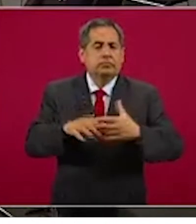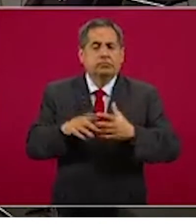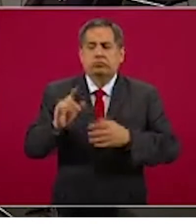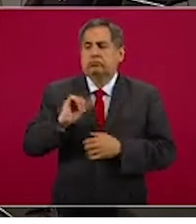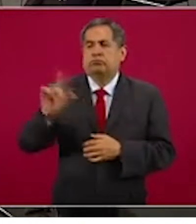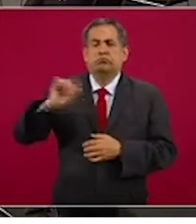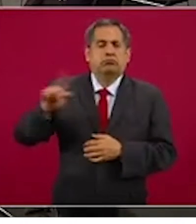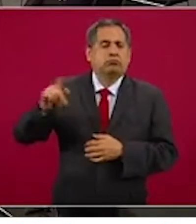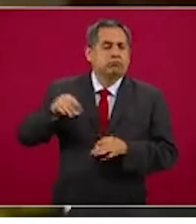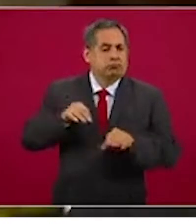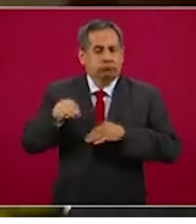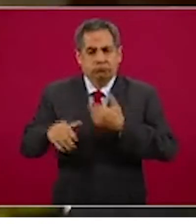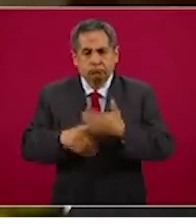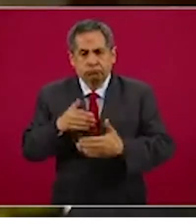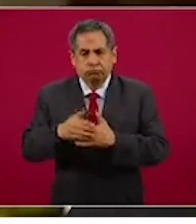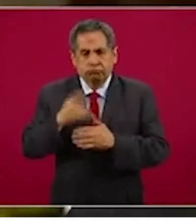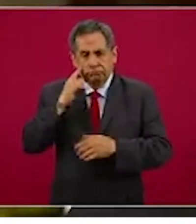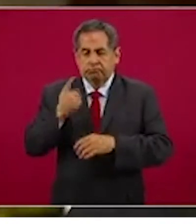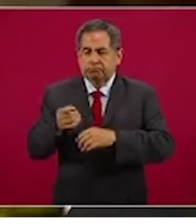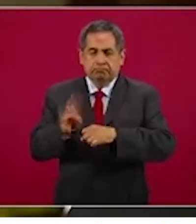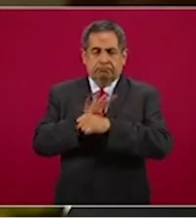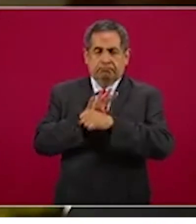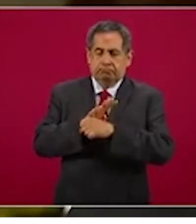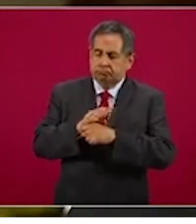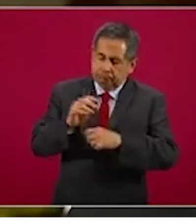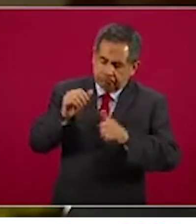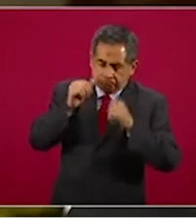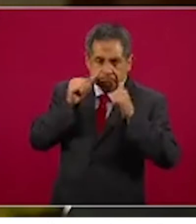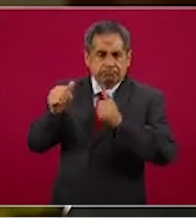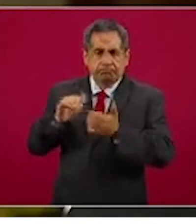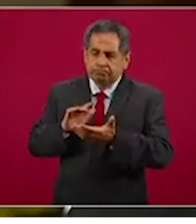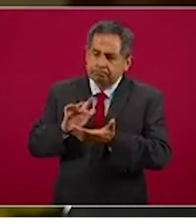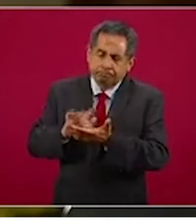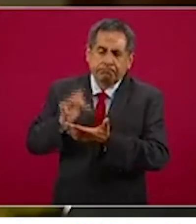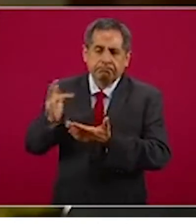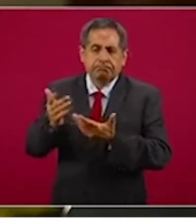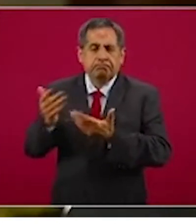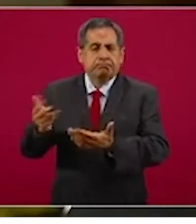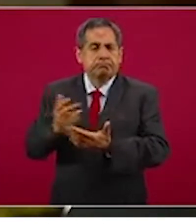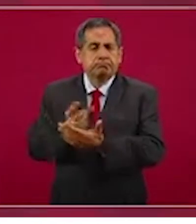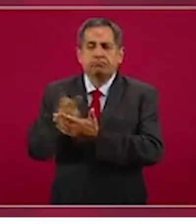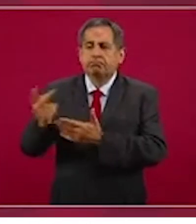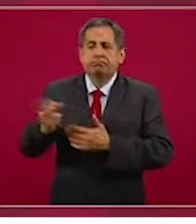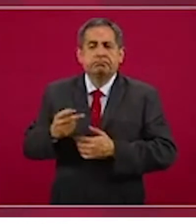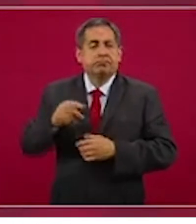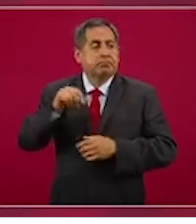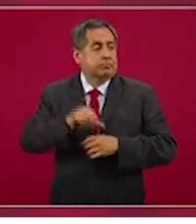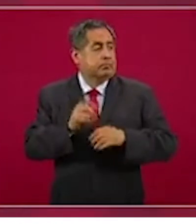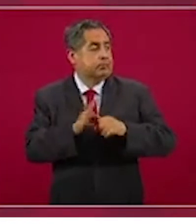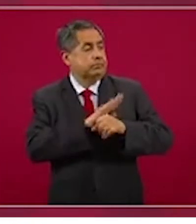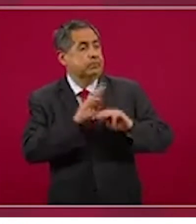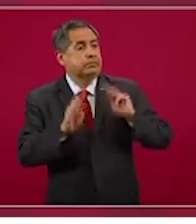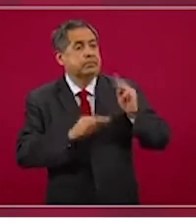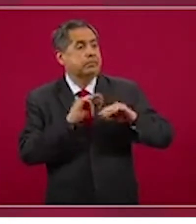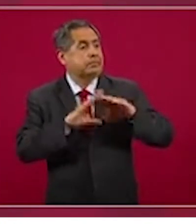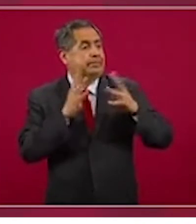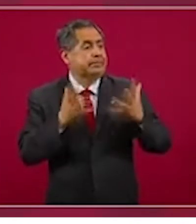destacada labor frente a la pandemia, que hoy afecta a nuestro país y al mundo entero.